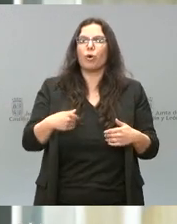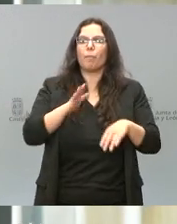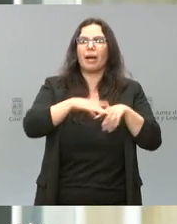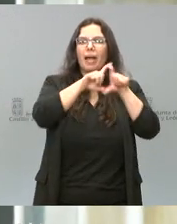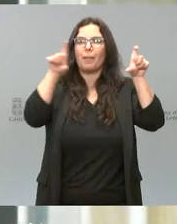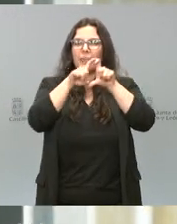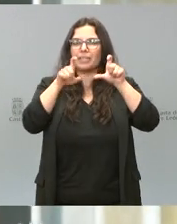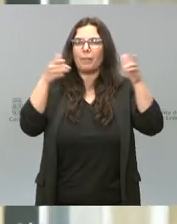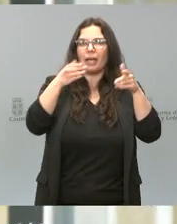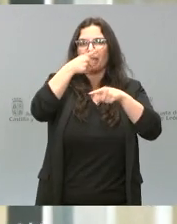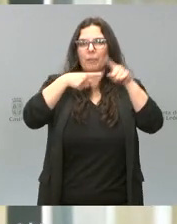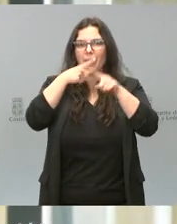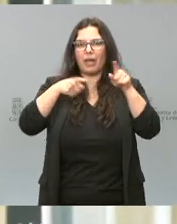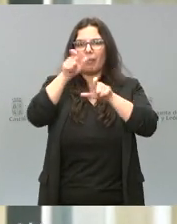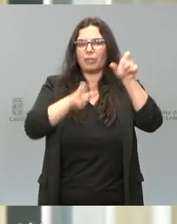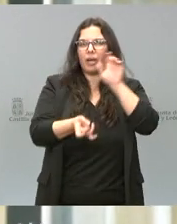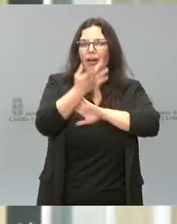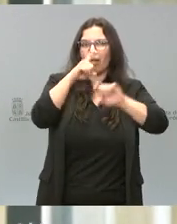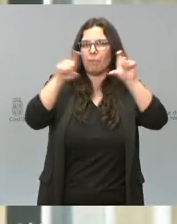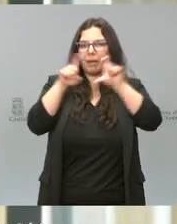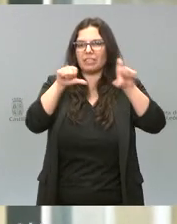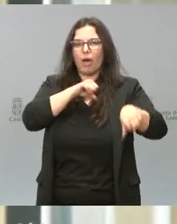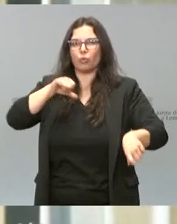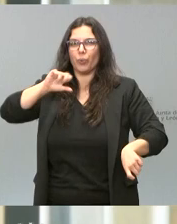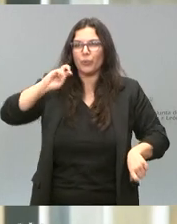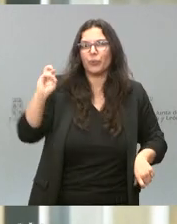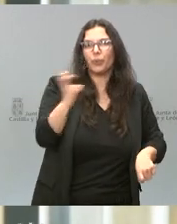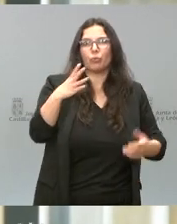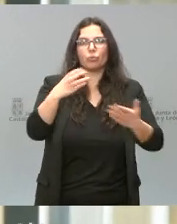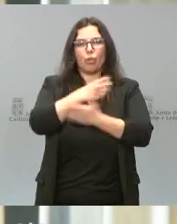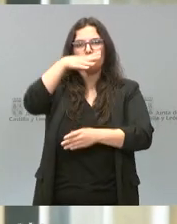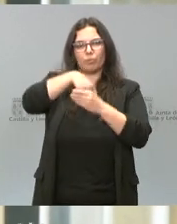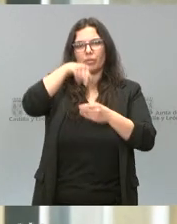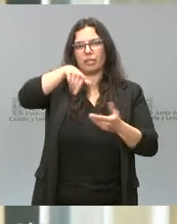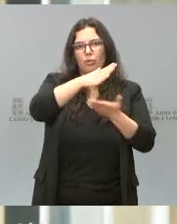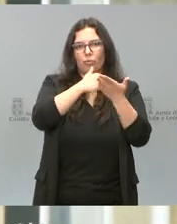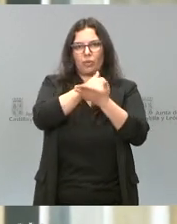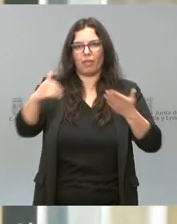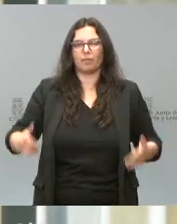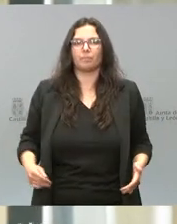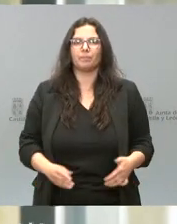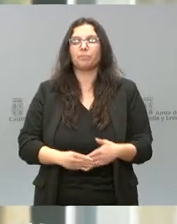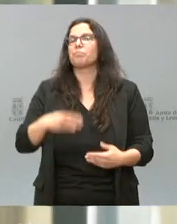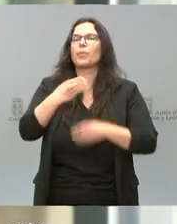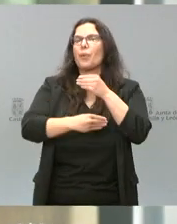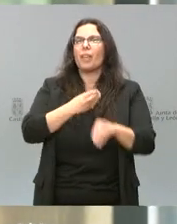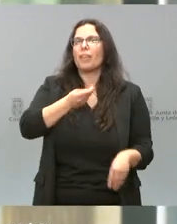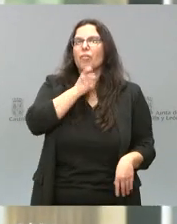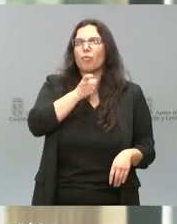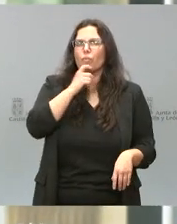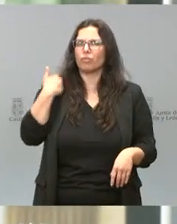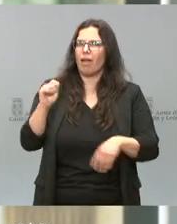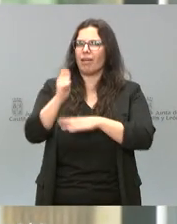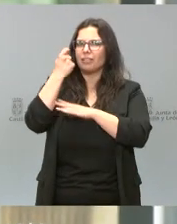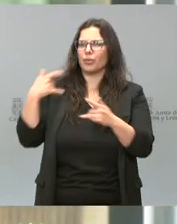emprendedores, autónomos que están presentes en nuestra comunidad autónoma. Y lo hacen con éxito ya desde hace